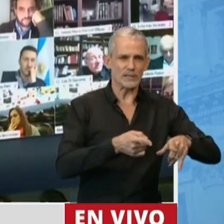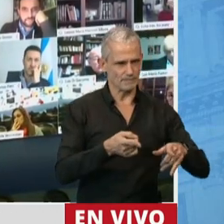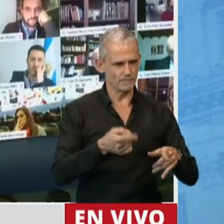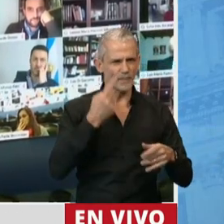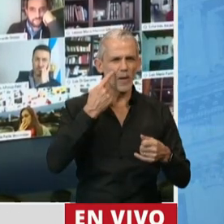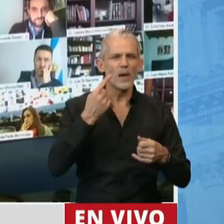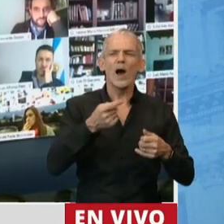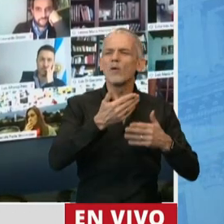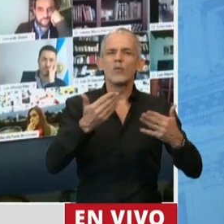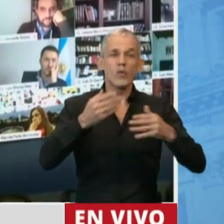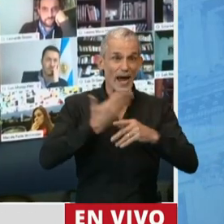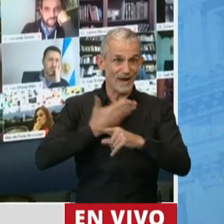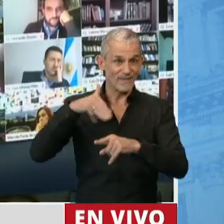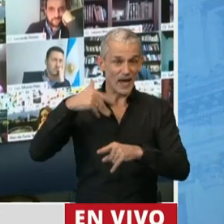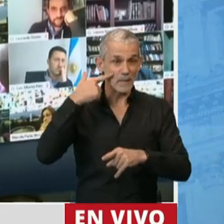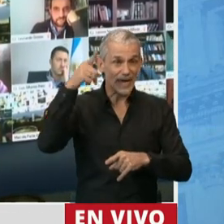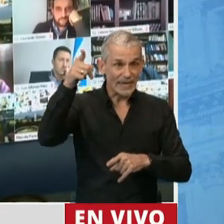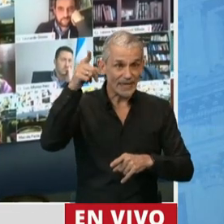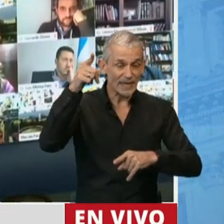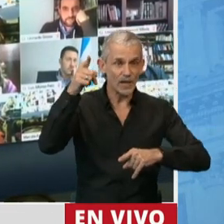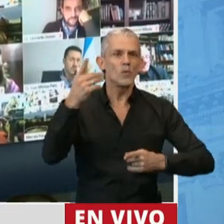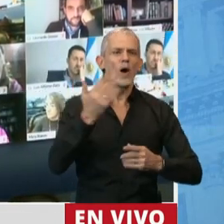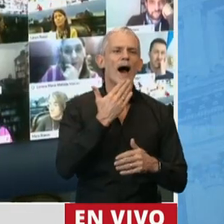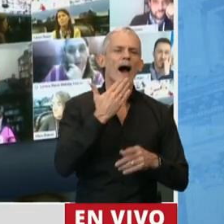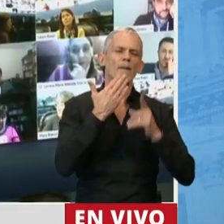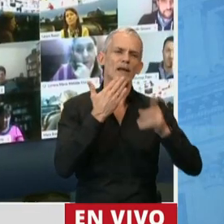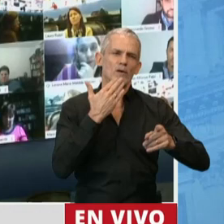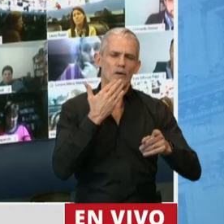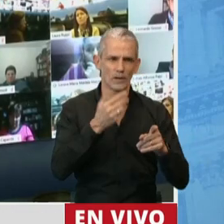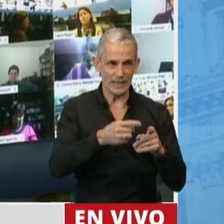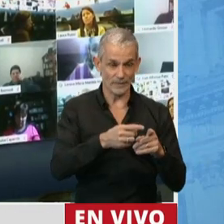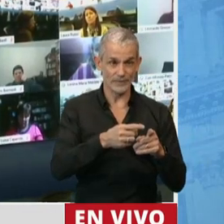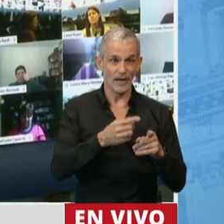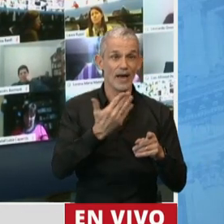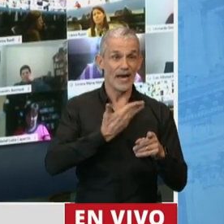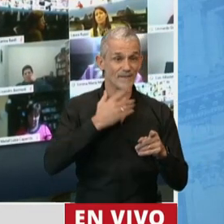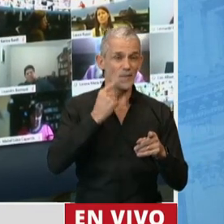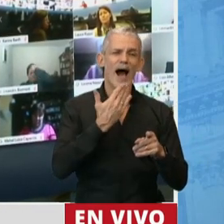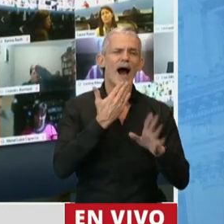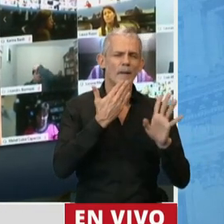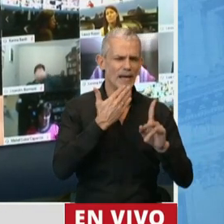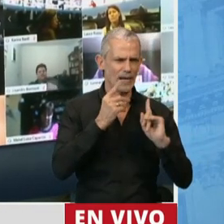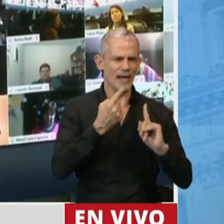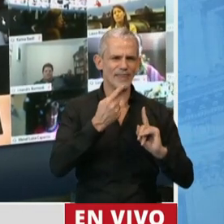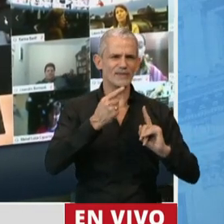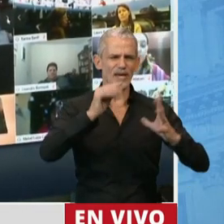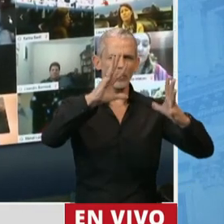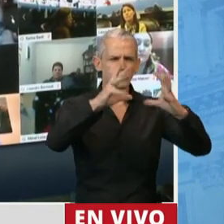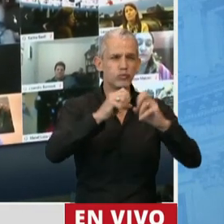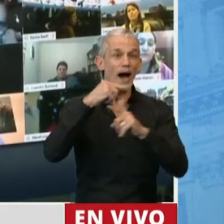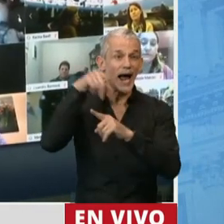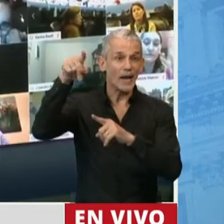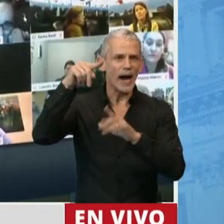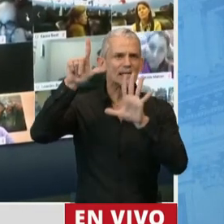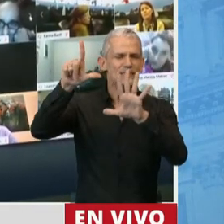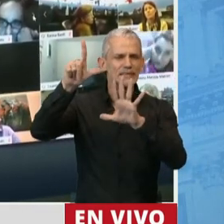los números de las prohibiciones del Fondo Monetario Internacional en abril decía que estimaba la caída del PBI alemán